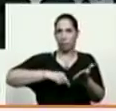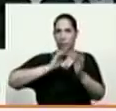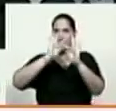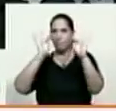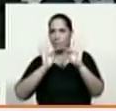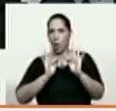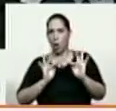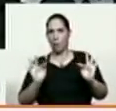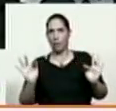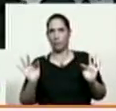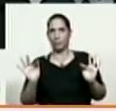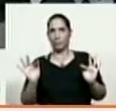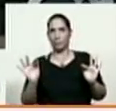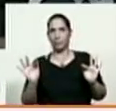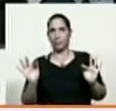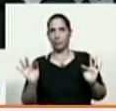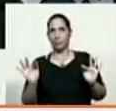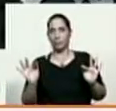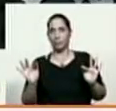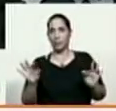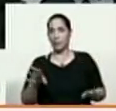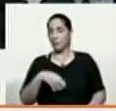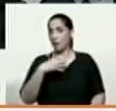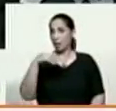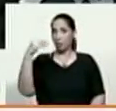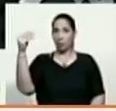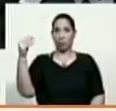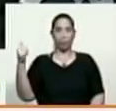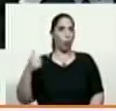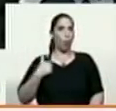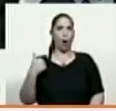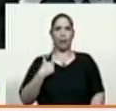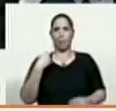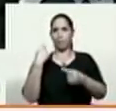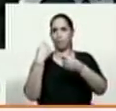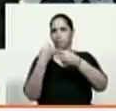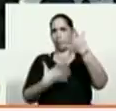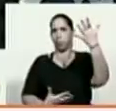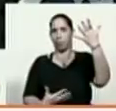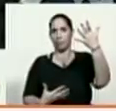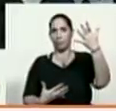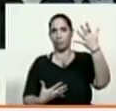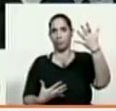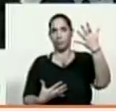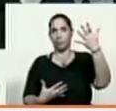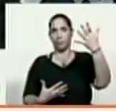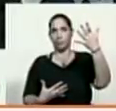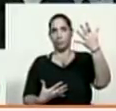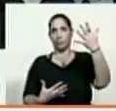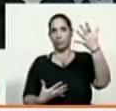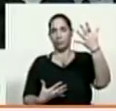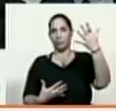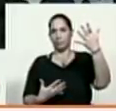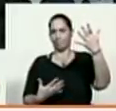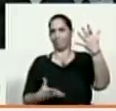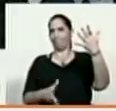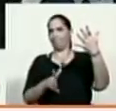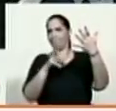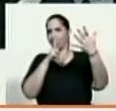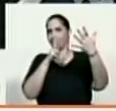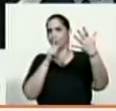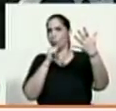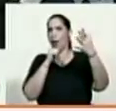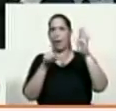repito fantasmal cualquier cantidad de insensateces que obviamente